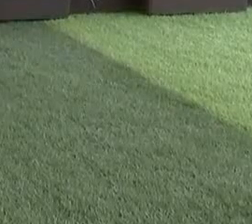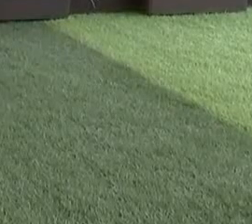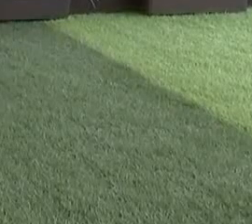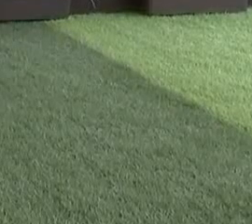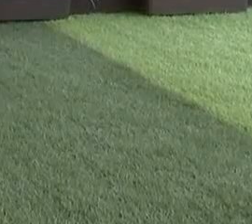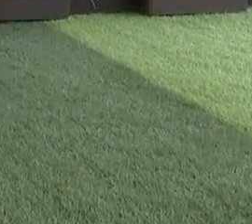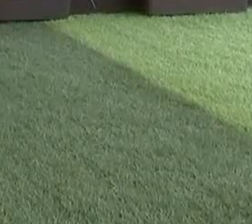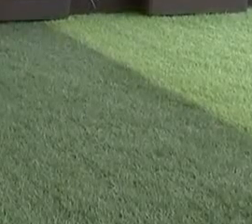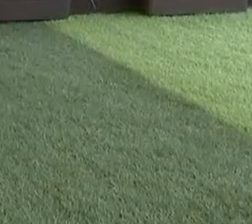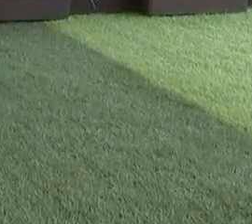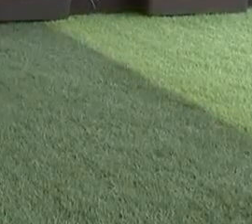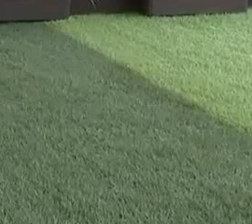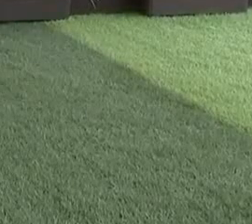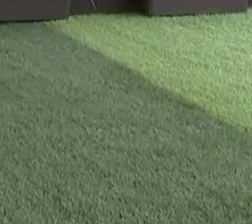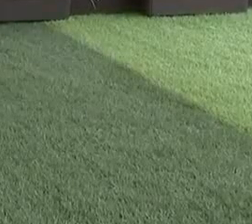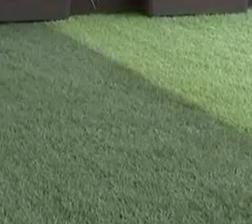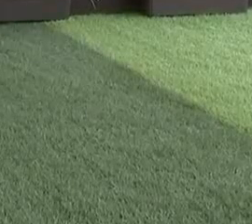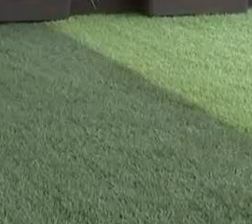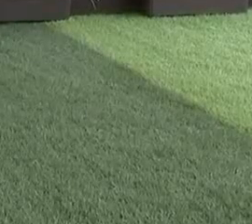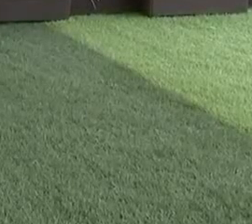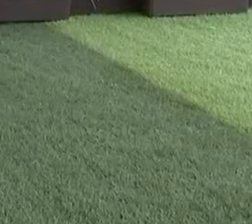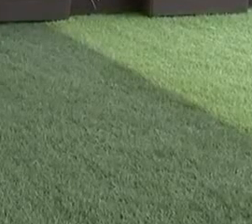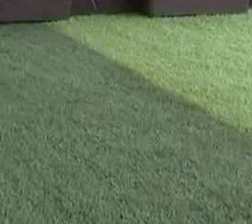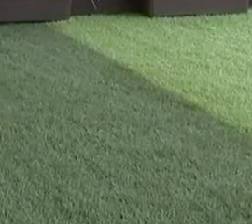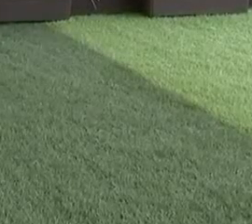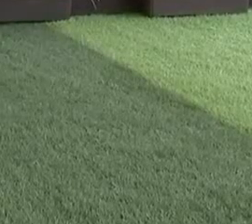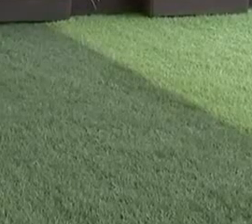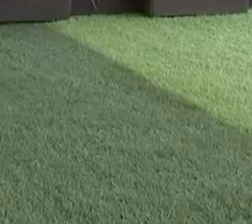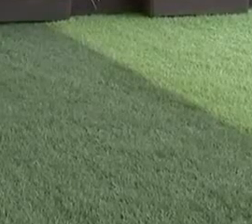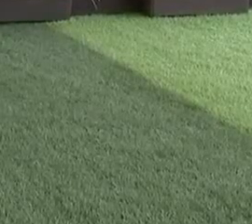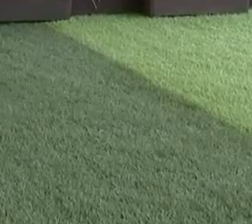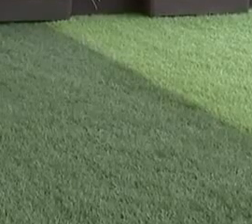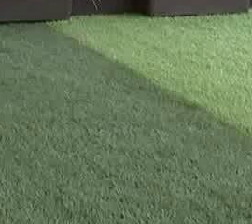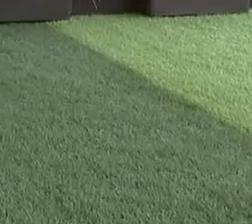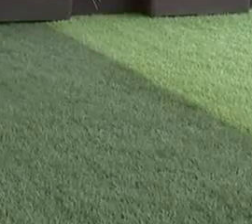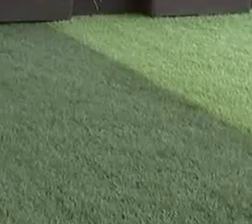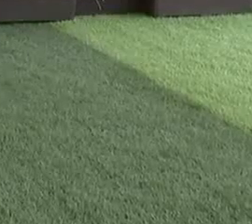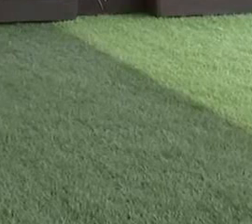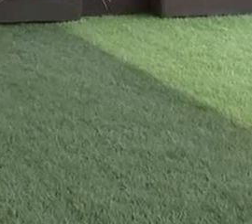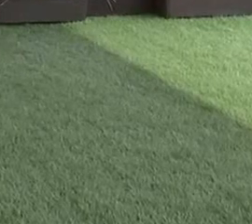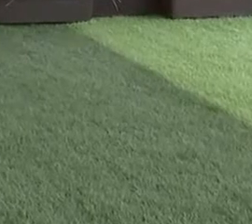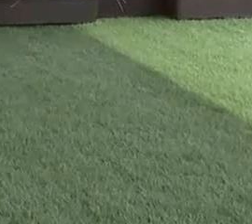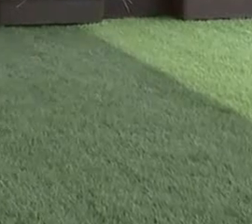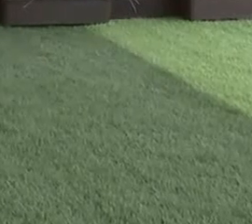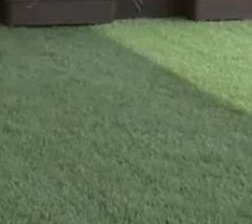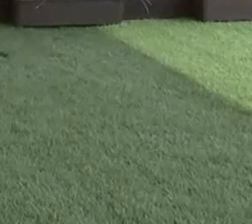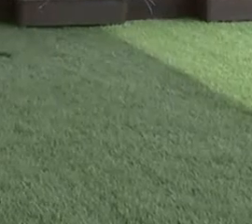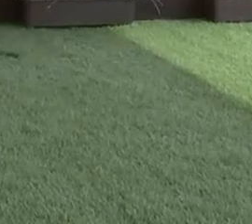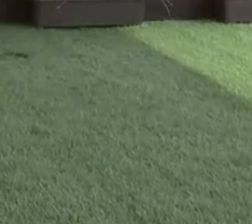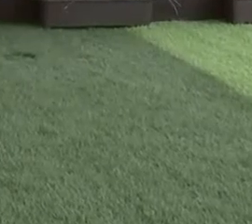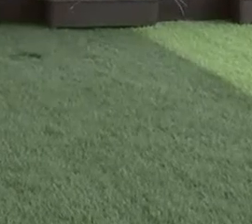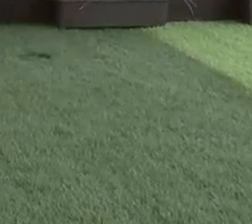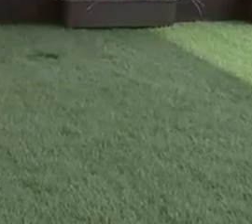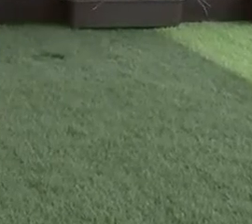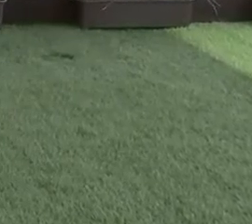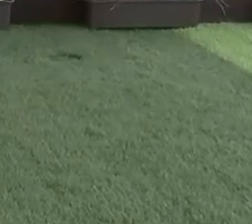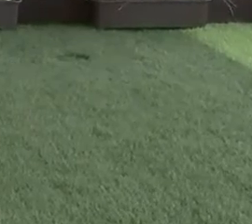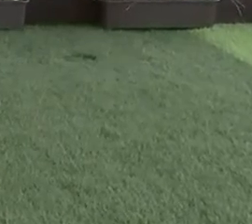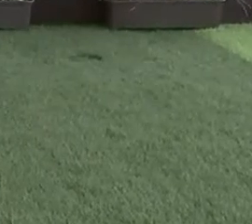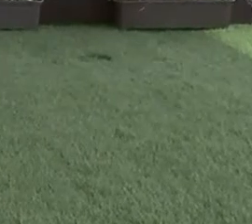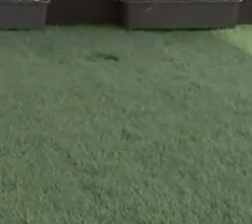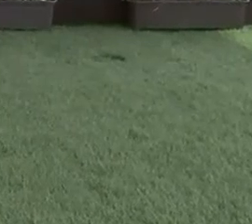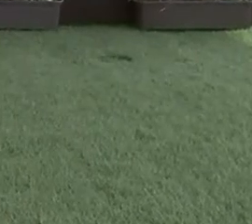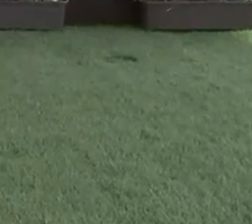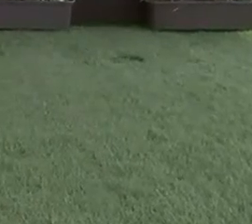Hace uso de la palabra el maestro Luis Antonio Ramírez Pineda, director del Instituto de Seguridad y Servicios Sociales de los